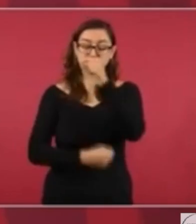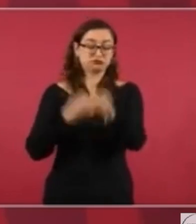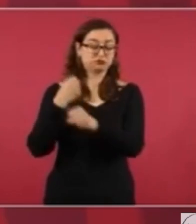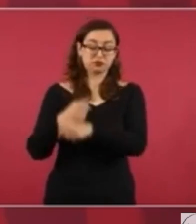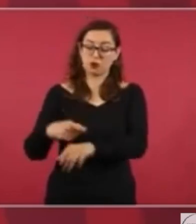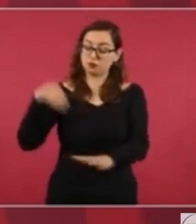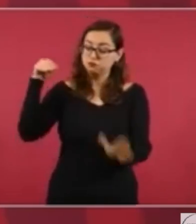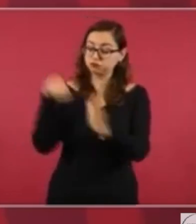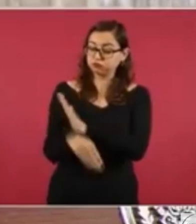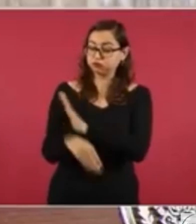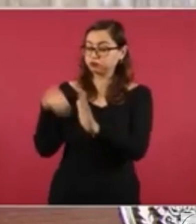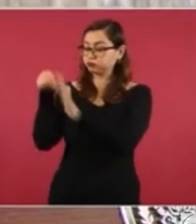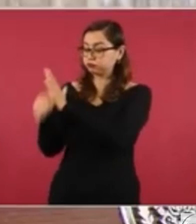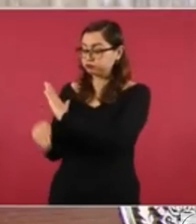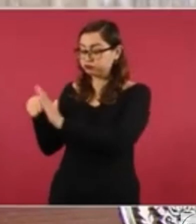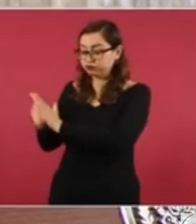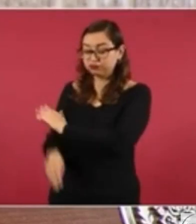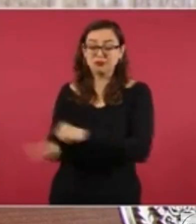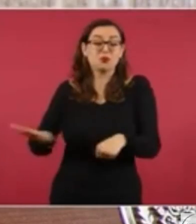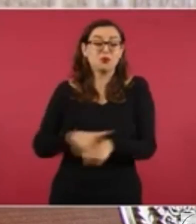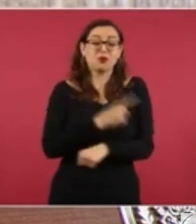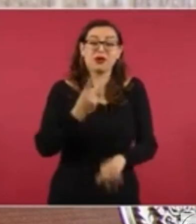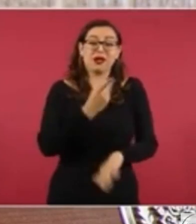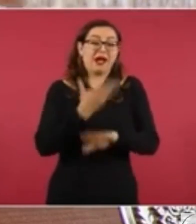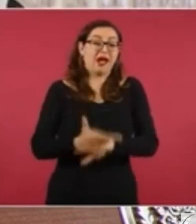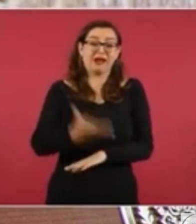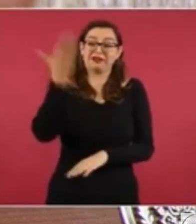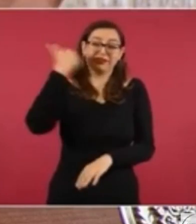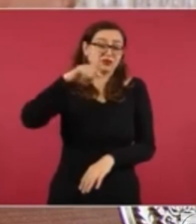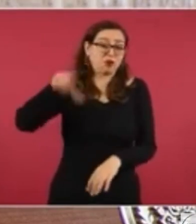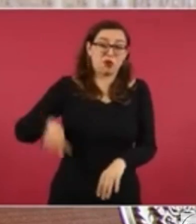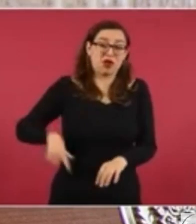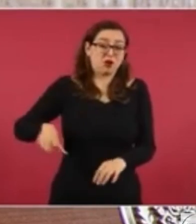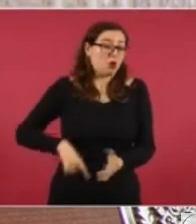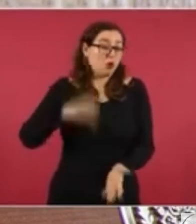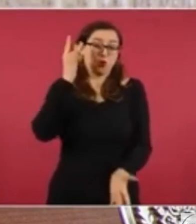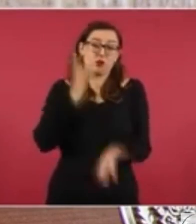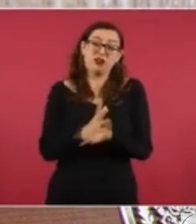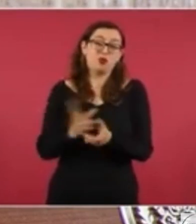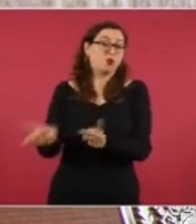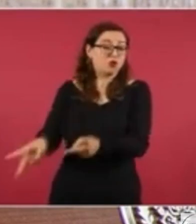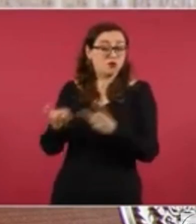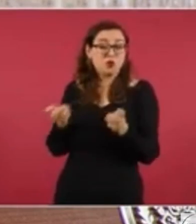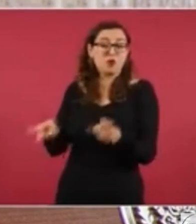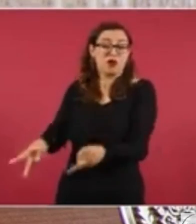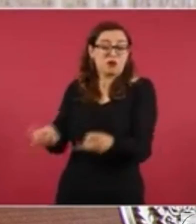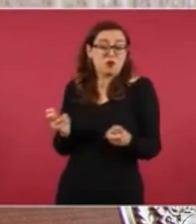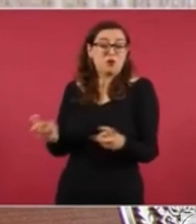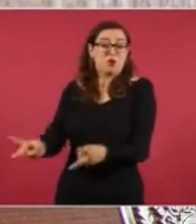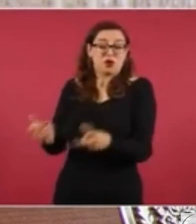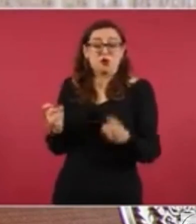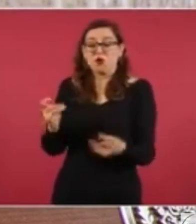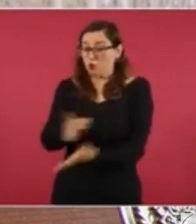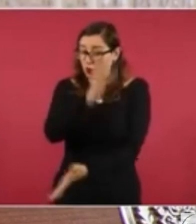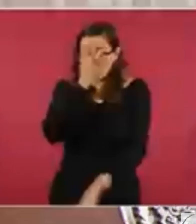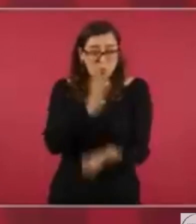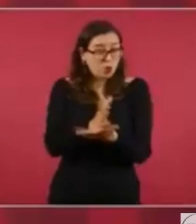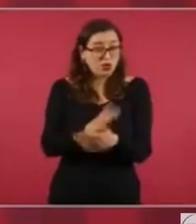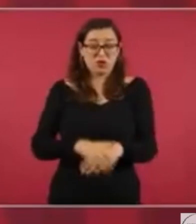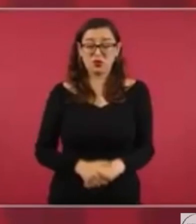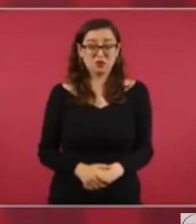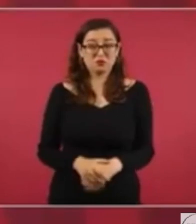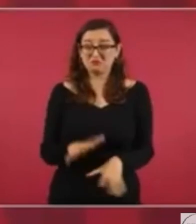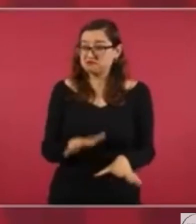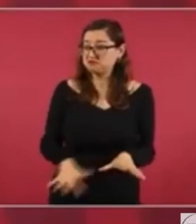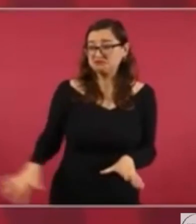robar arriba y abandonaron por completo